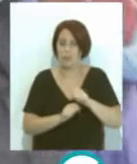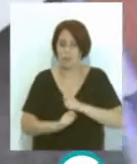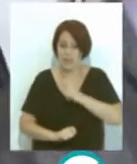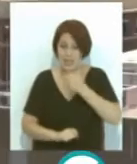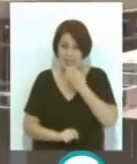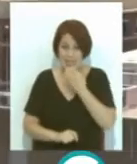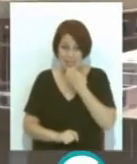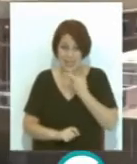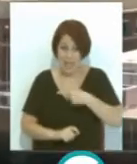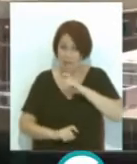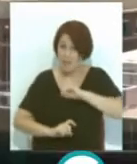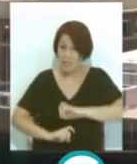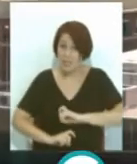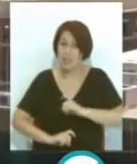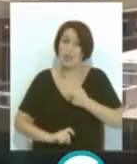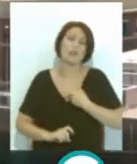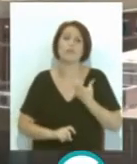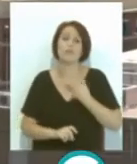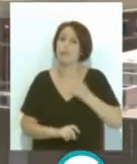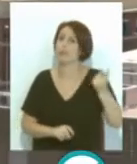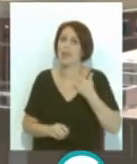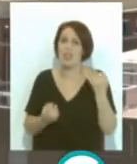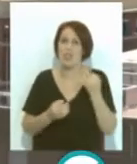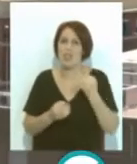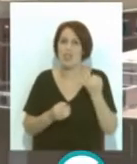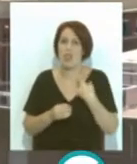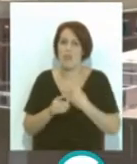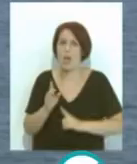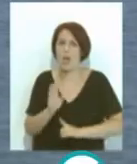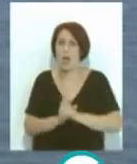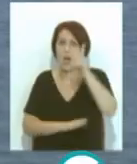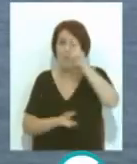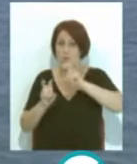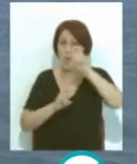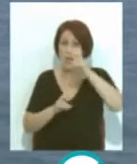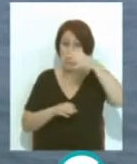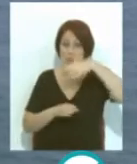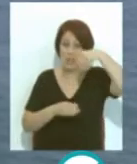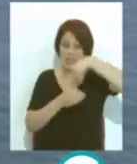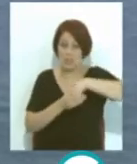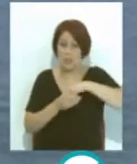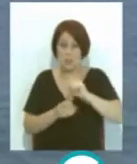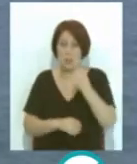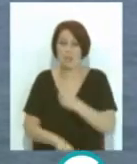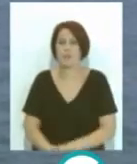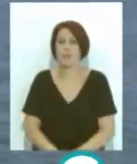una vez que reciban el aviso la evacuación debe ser horizontal buscando la altura y la zona más interior de la localidad